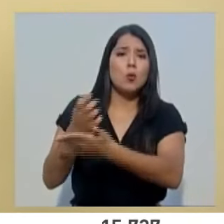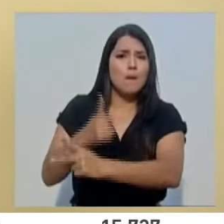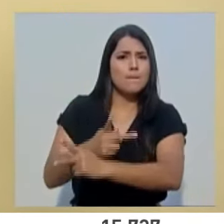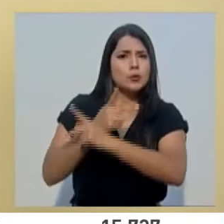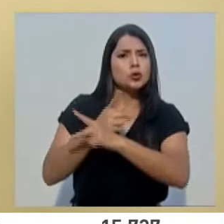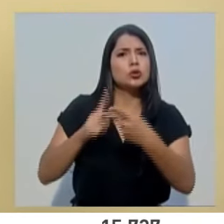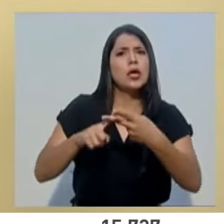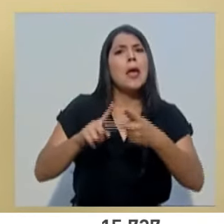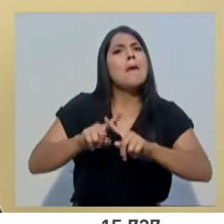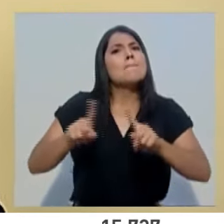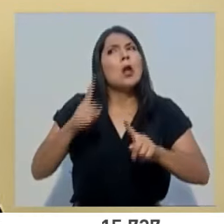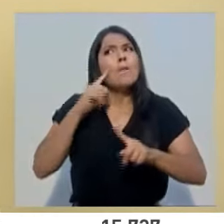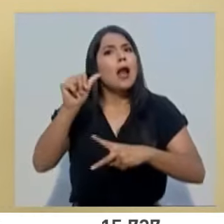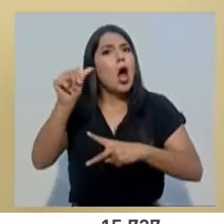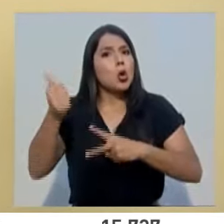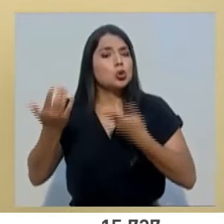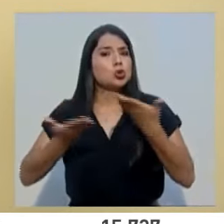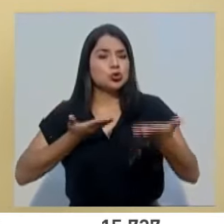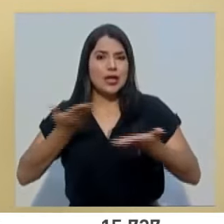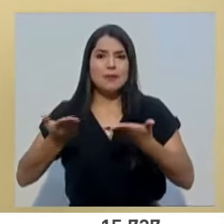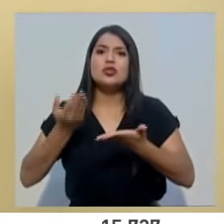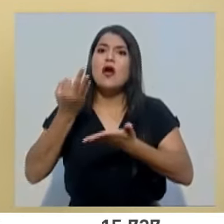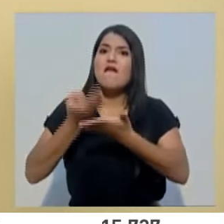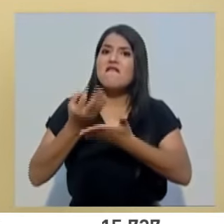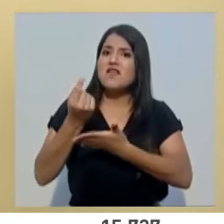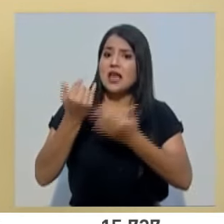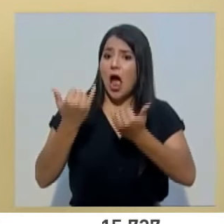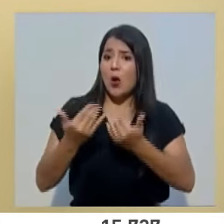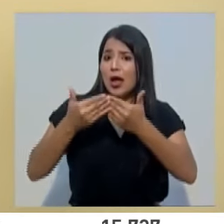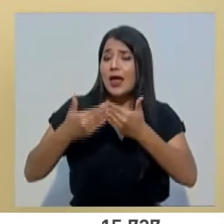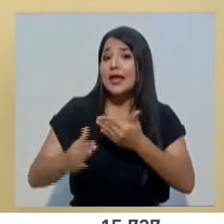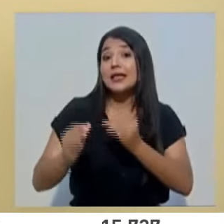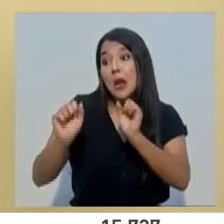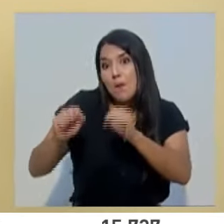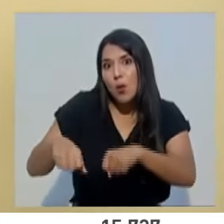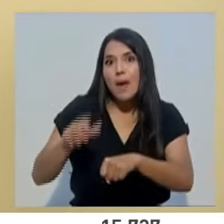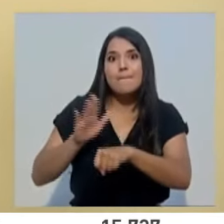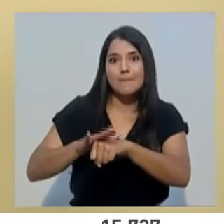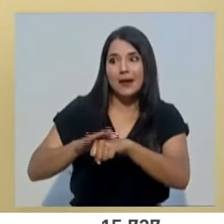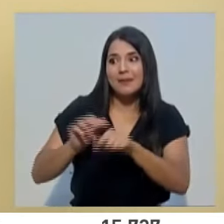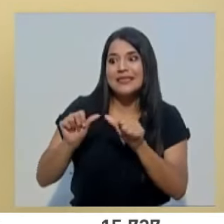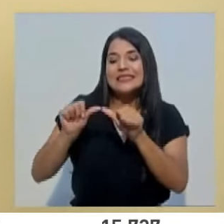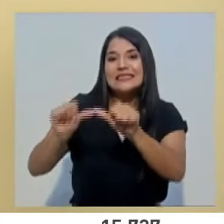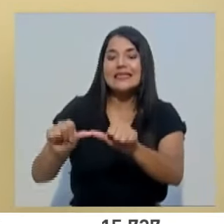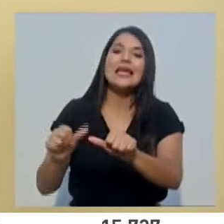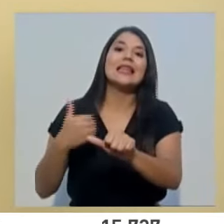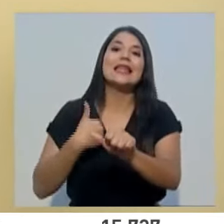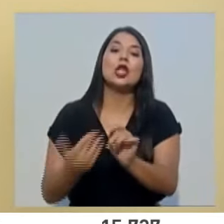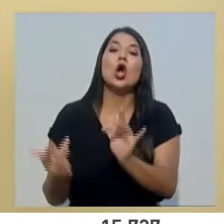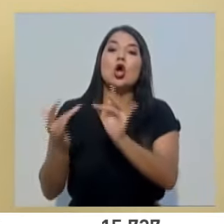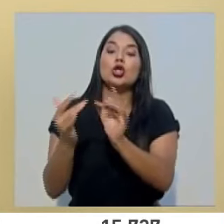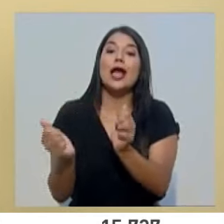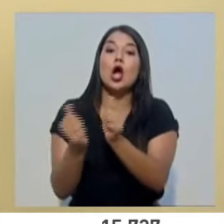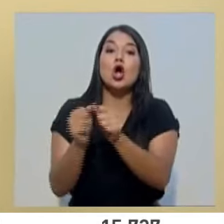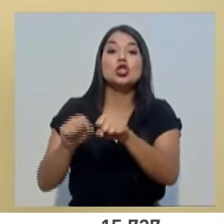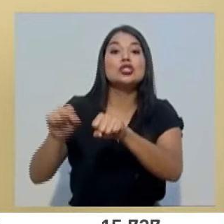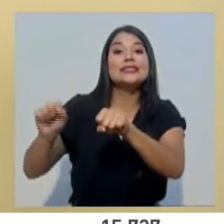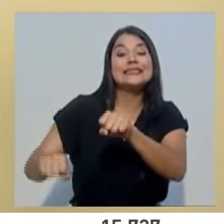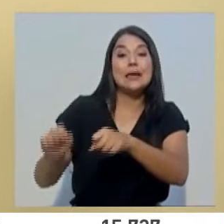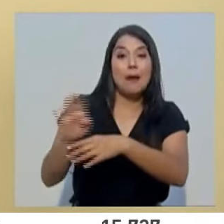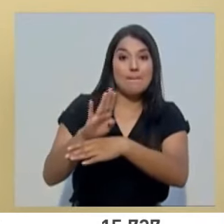para otros servicios financieros que les permitan en adelante continuar vinculados al sistema